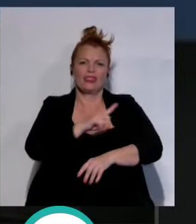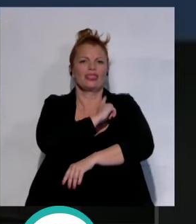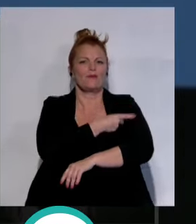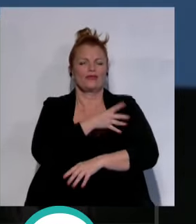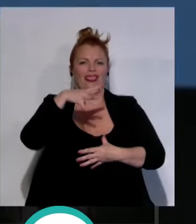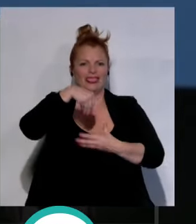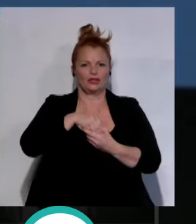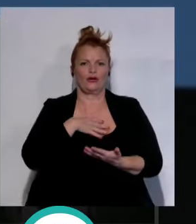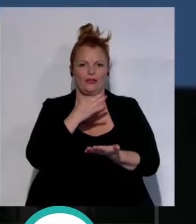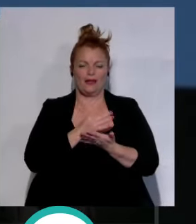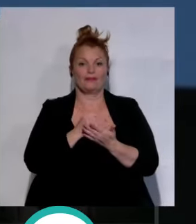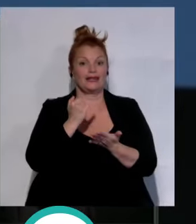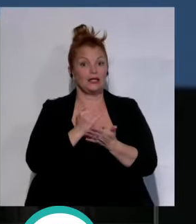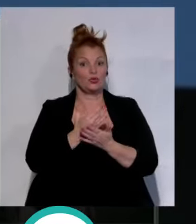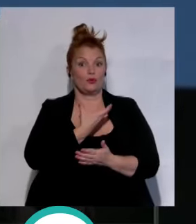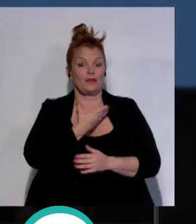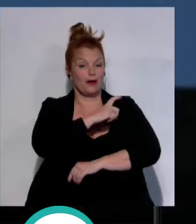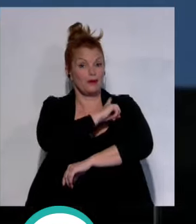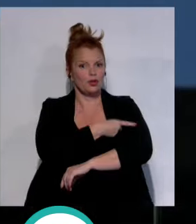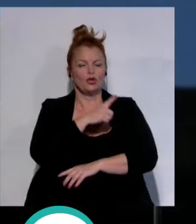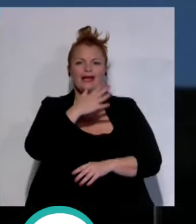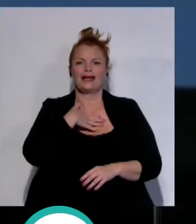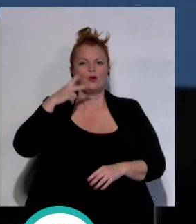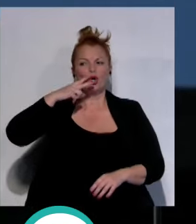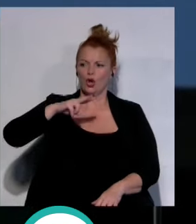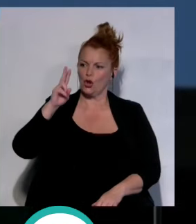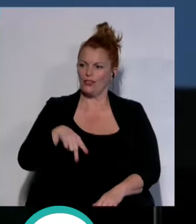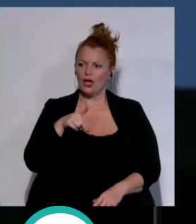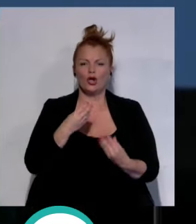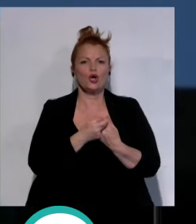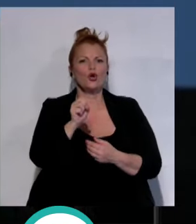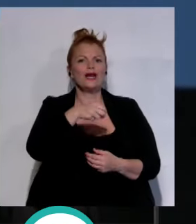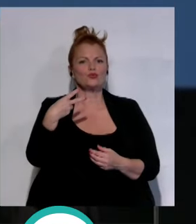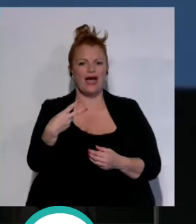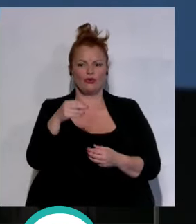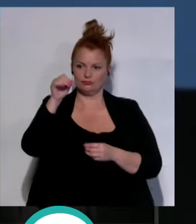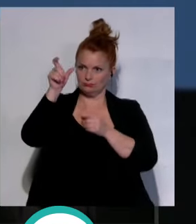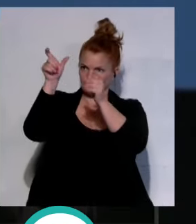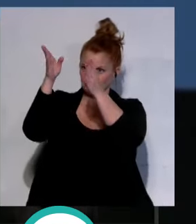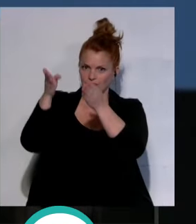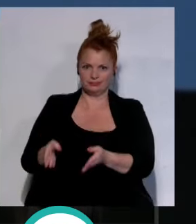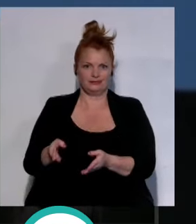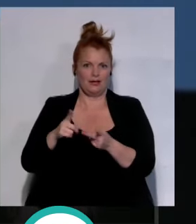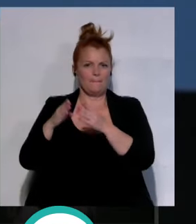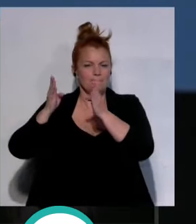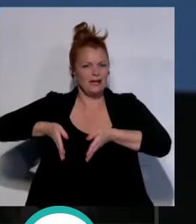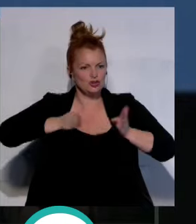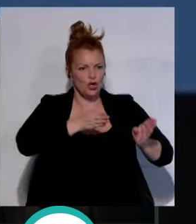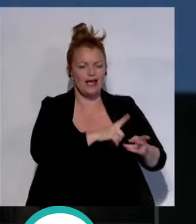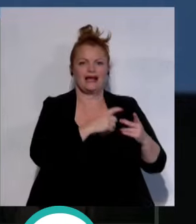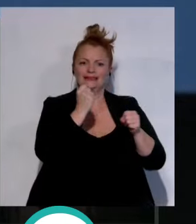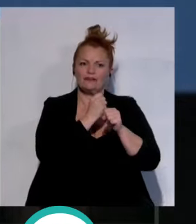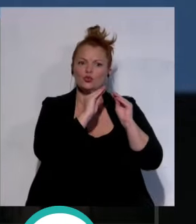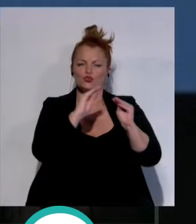Desde el Instituto Municipal del Deporte no solo hemos querido reconocer los resultados de estas personas sino también el trabajo el